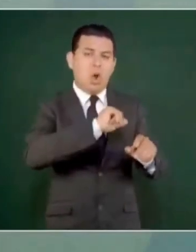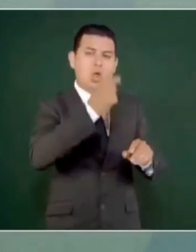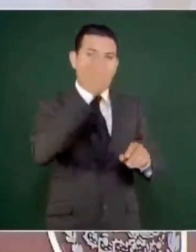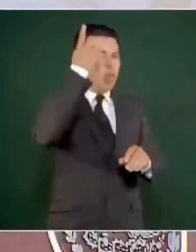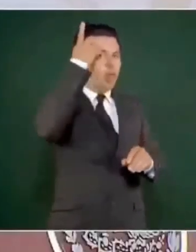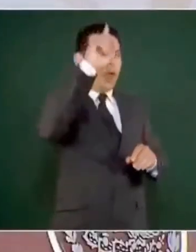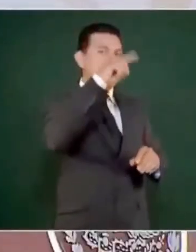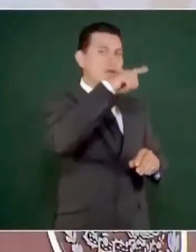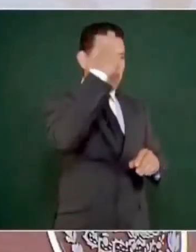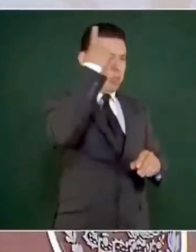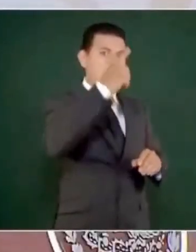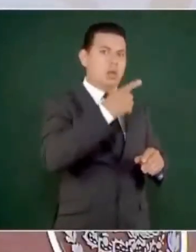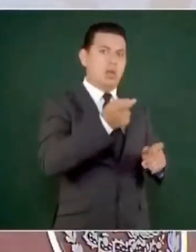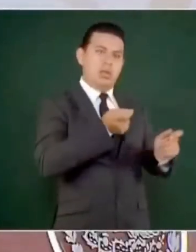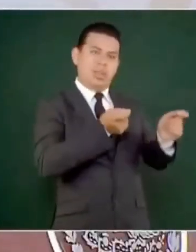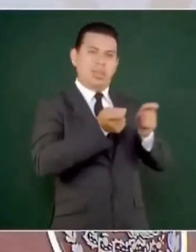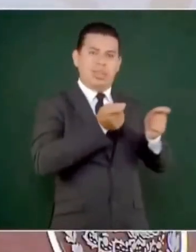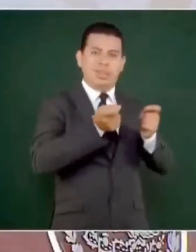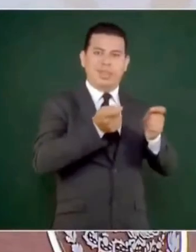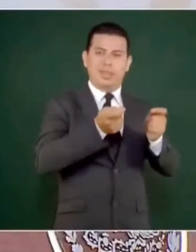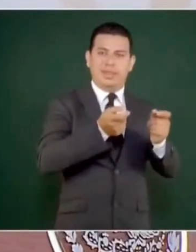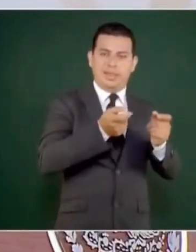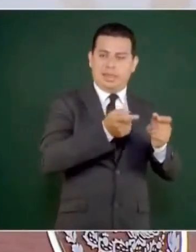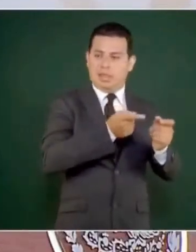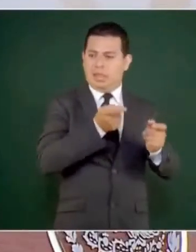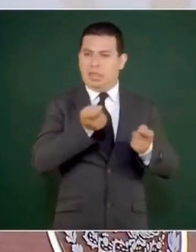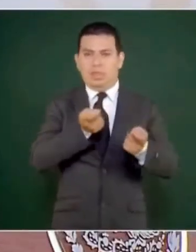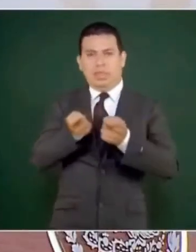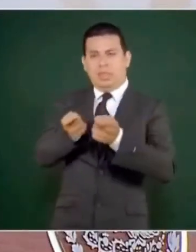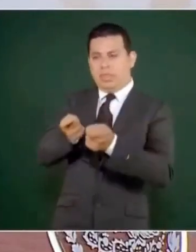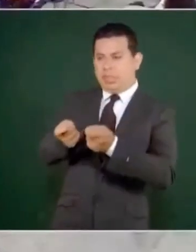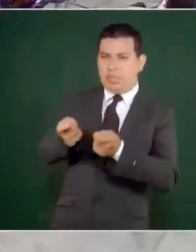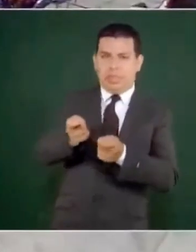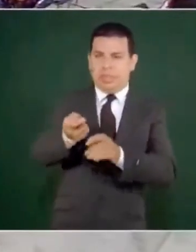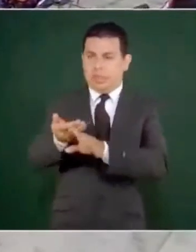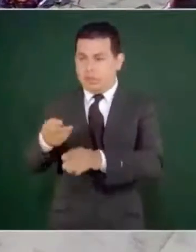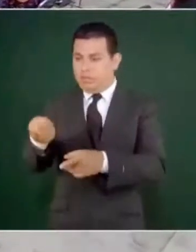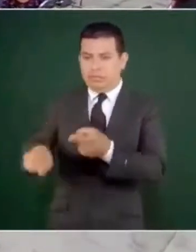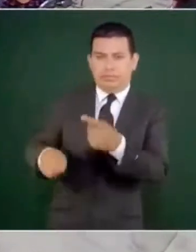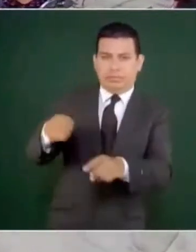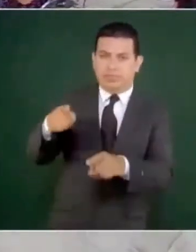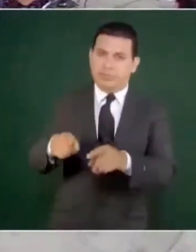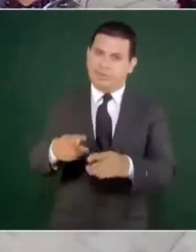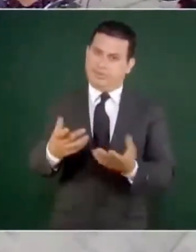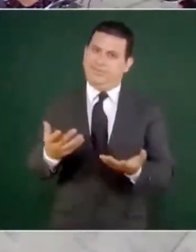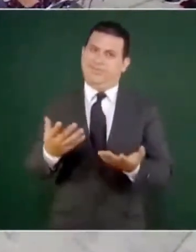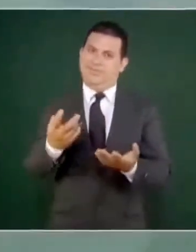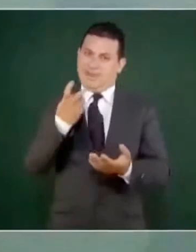de primeros medios. Eso es lo primero,